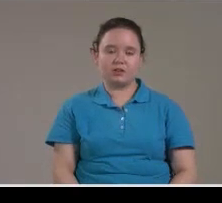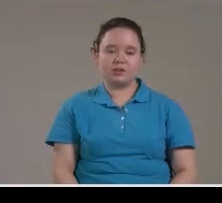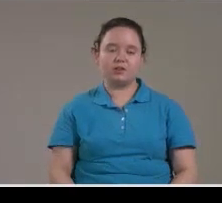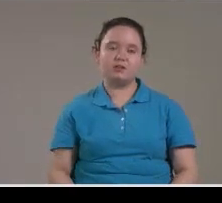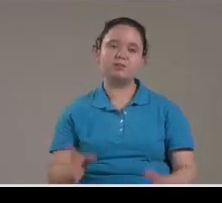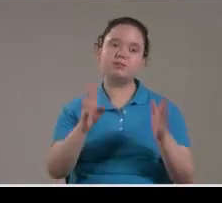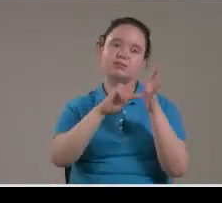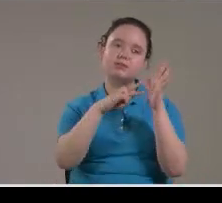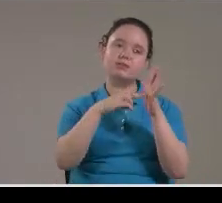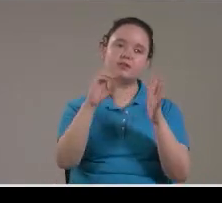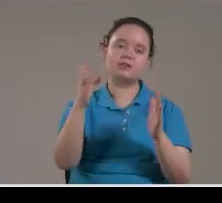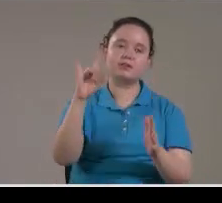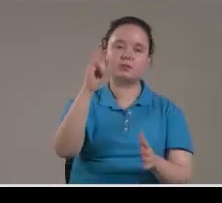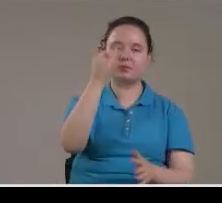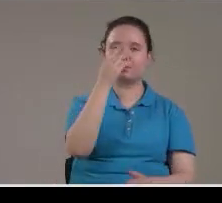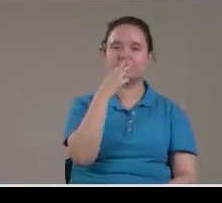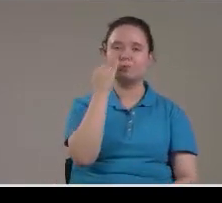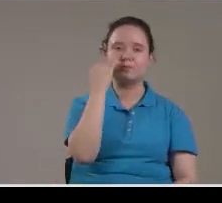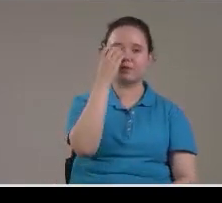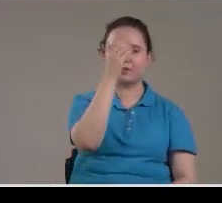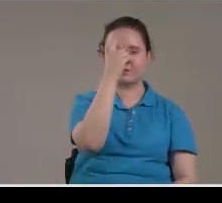Es decir El huillos es Cristo